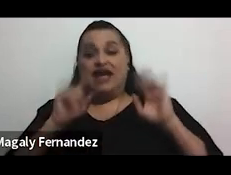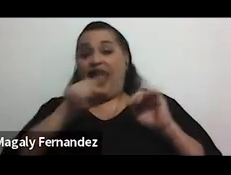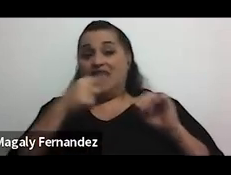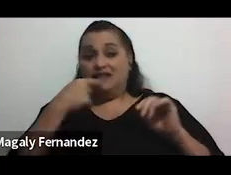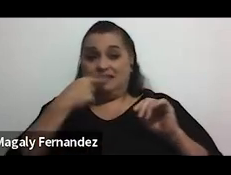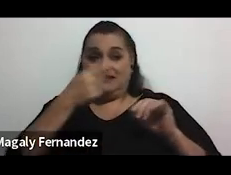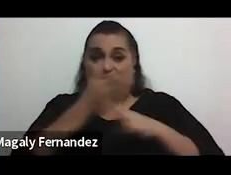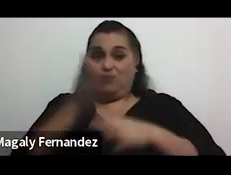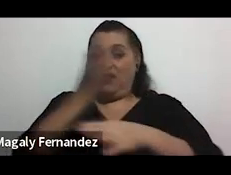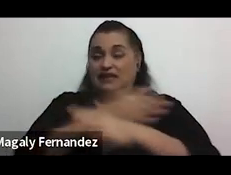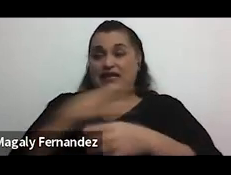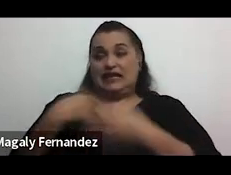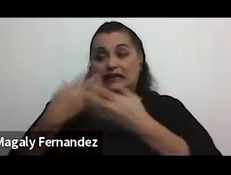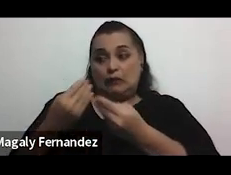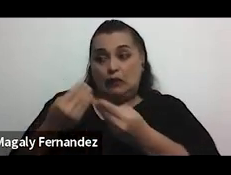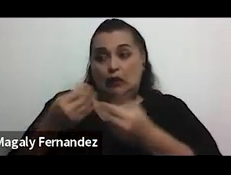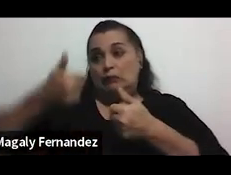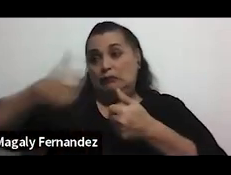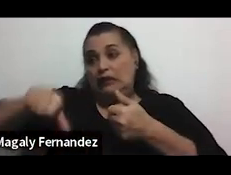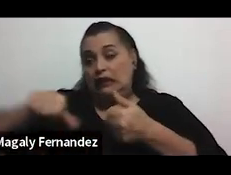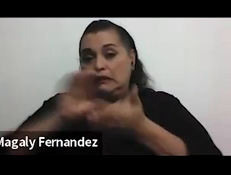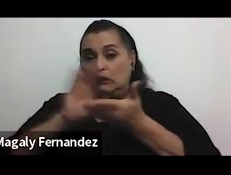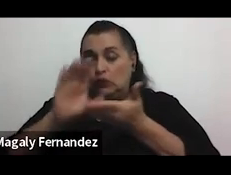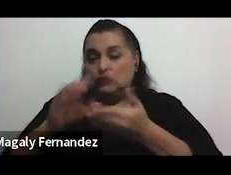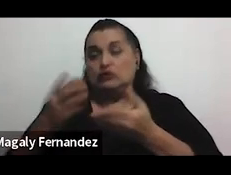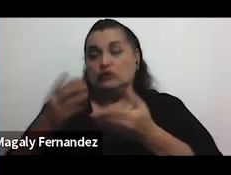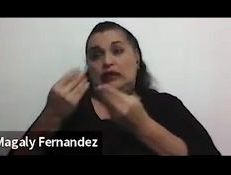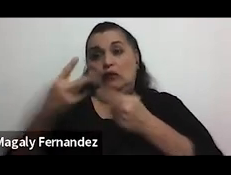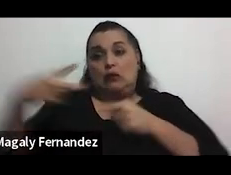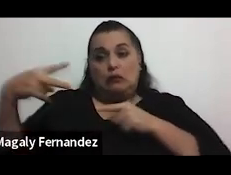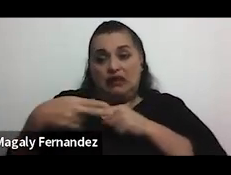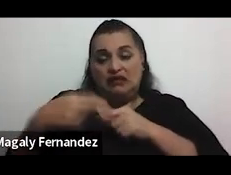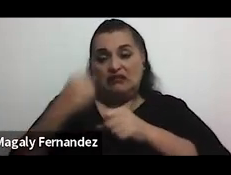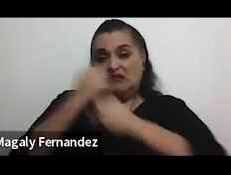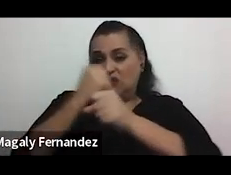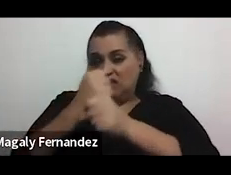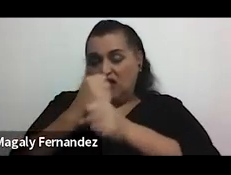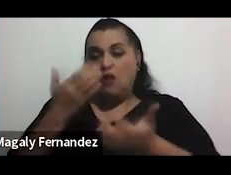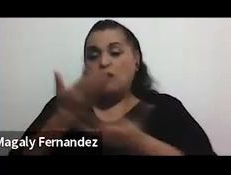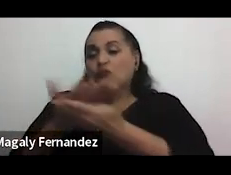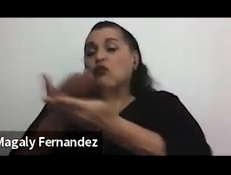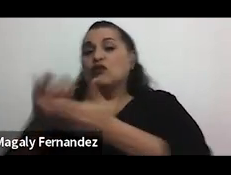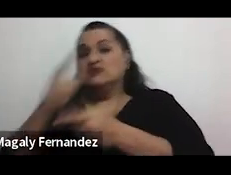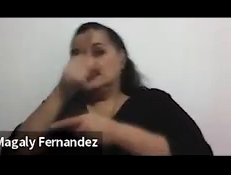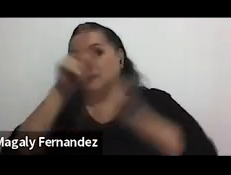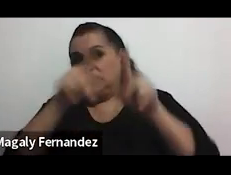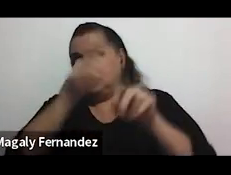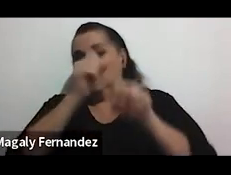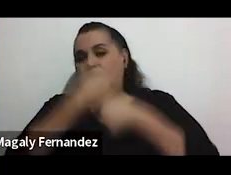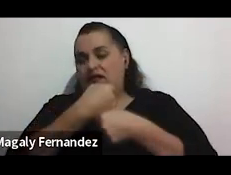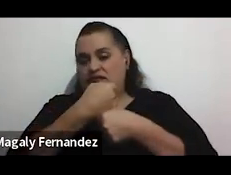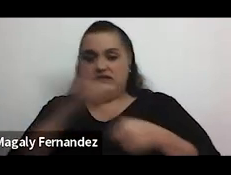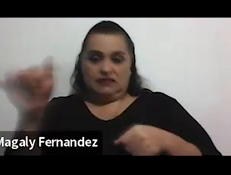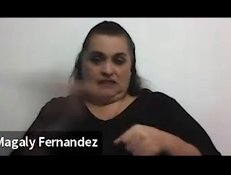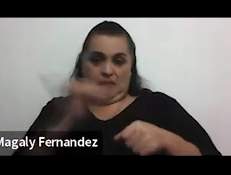ese temor a perder el curso a perder mi trabajo si no accedo a las propuestas que esta persona me está haciendo además